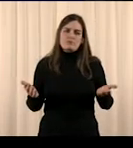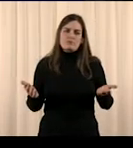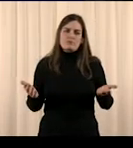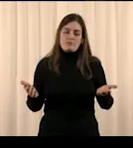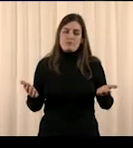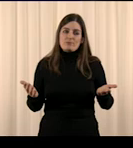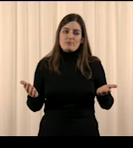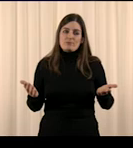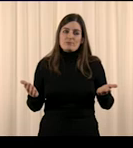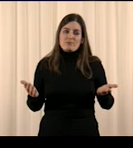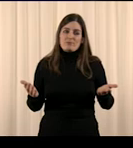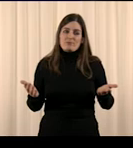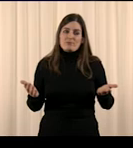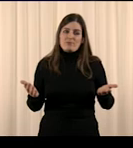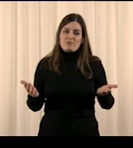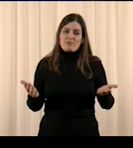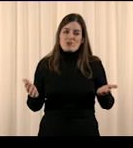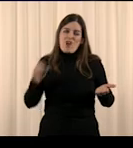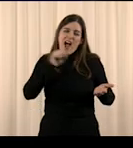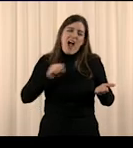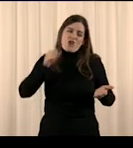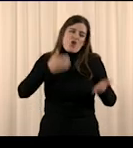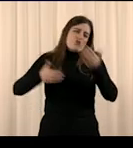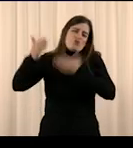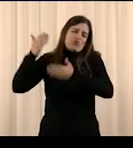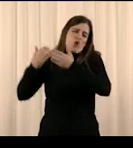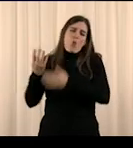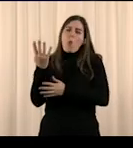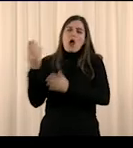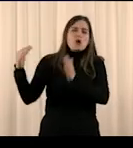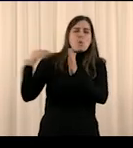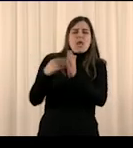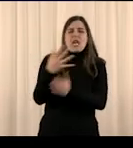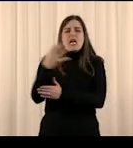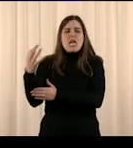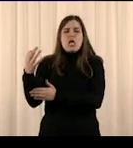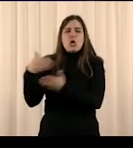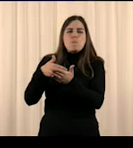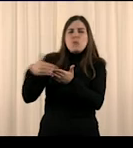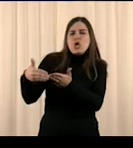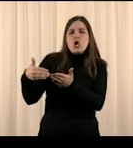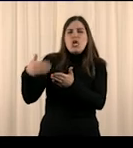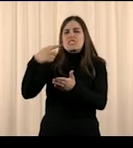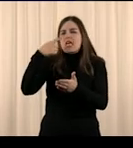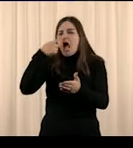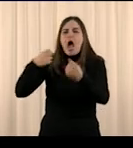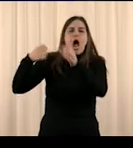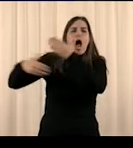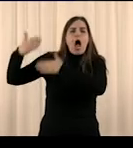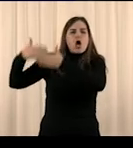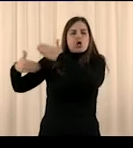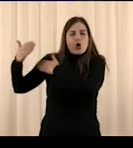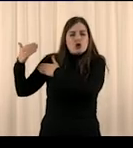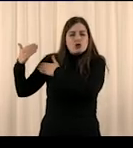Comparados con esos 4.500 millones de años, el tiempo que